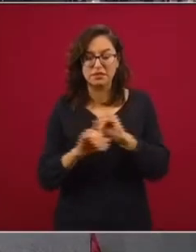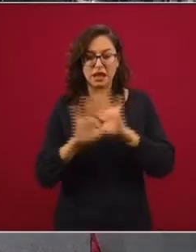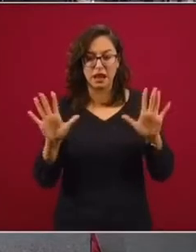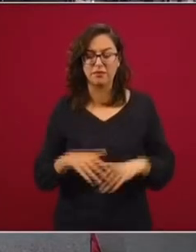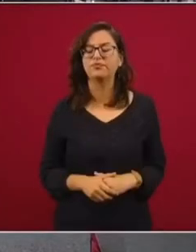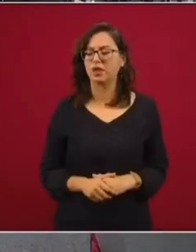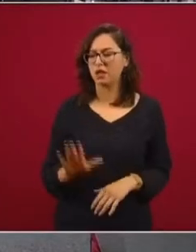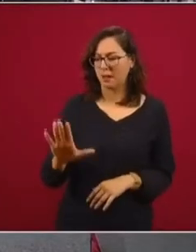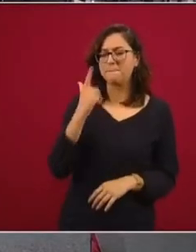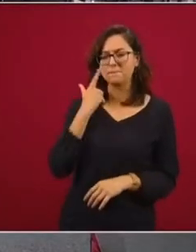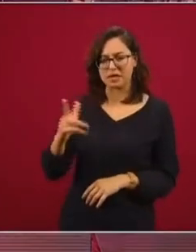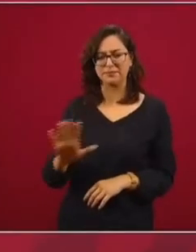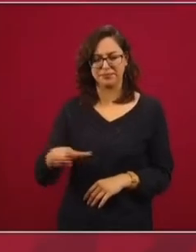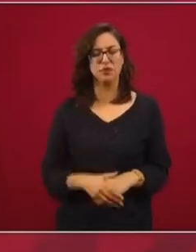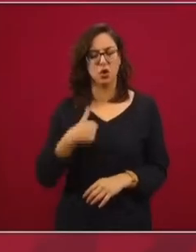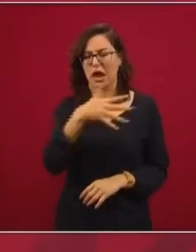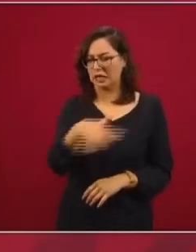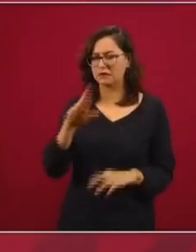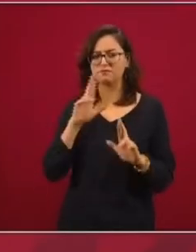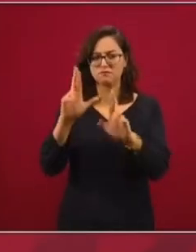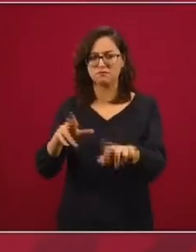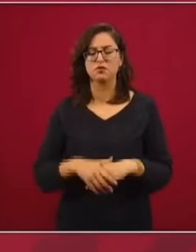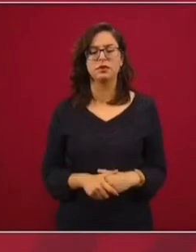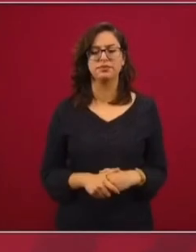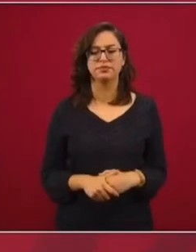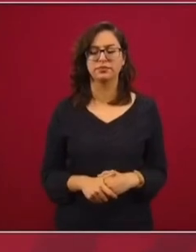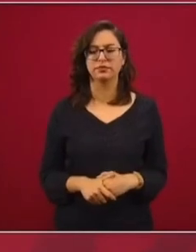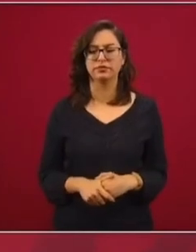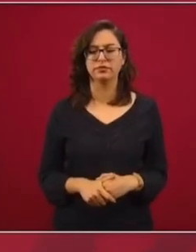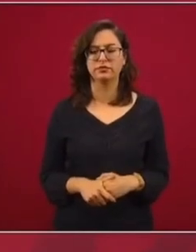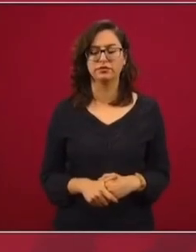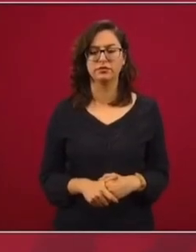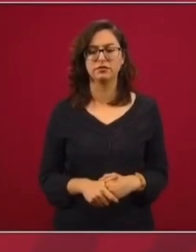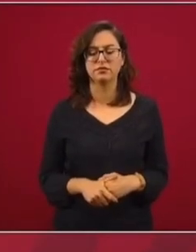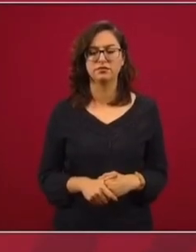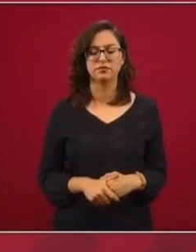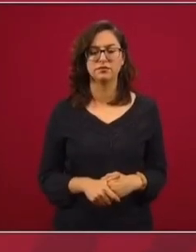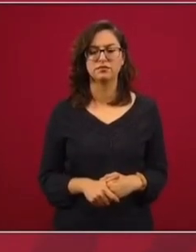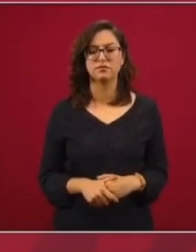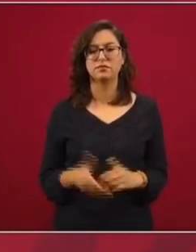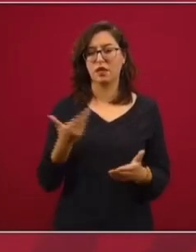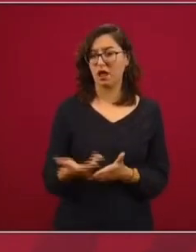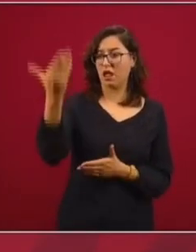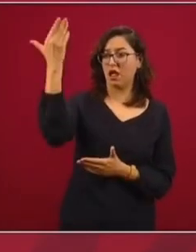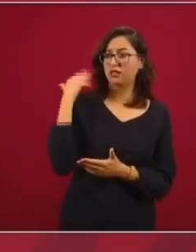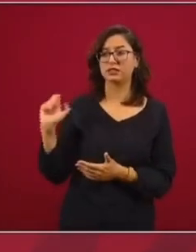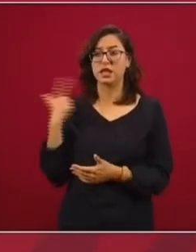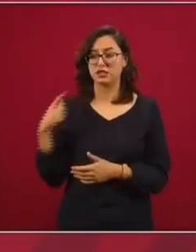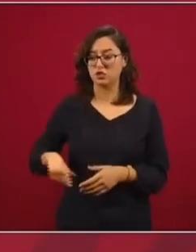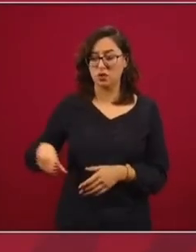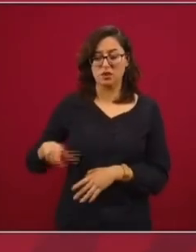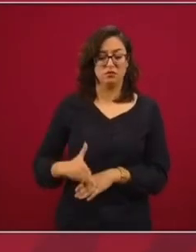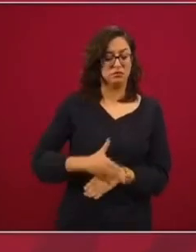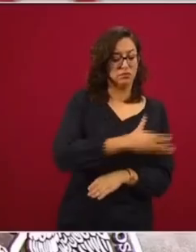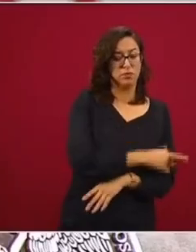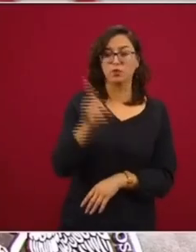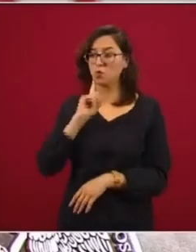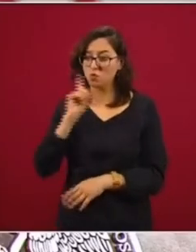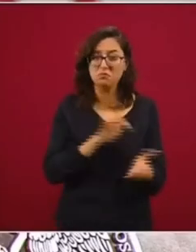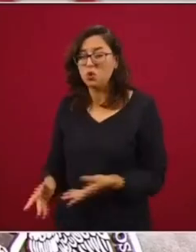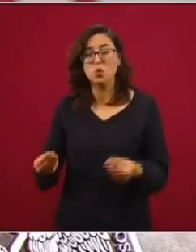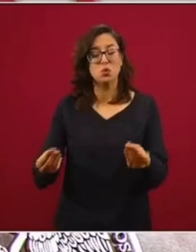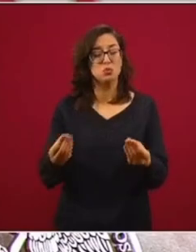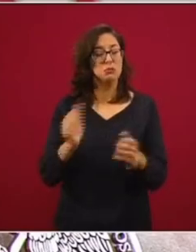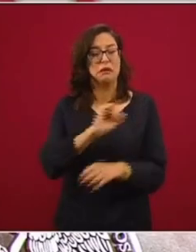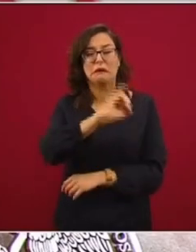Bueno, yo nada más en lo general les digo que nunca se había entregado tanto apoyo a mujeres como